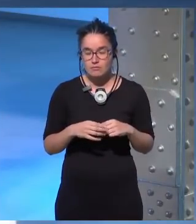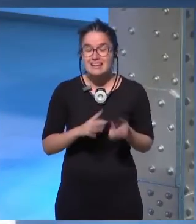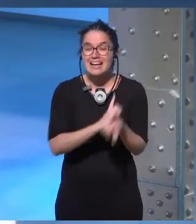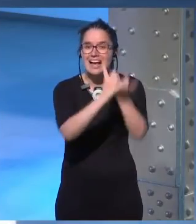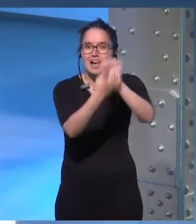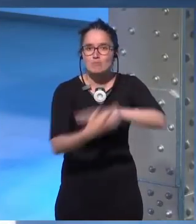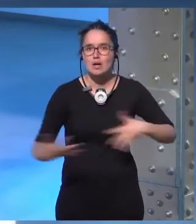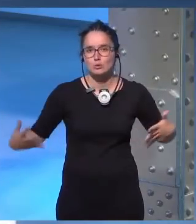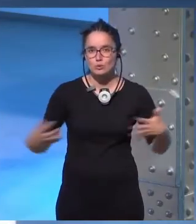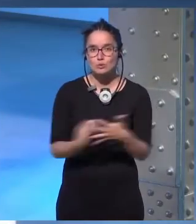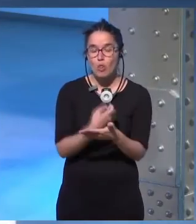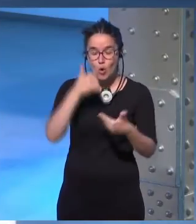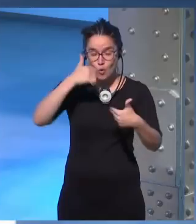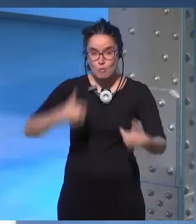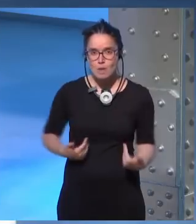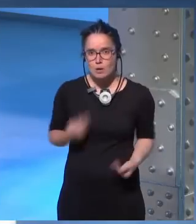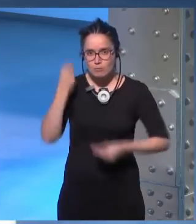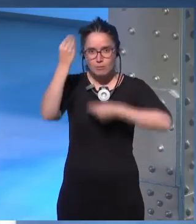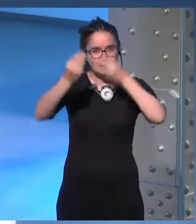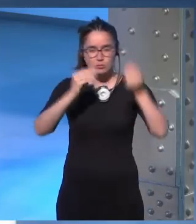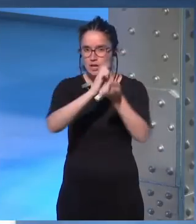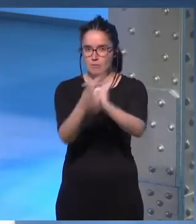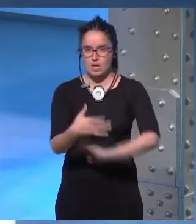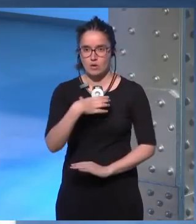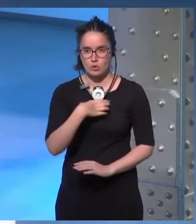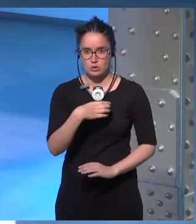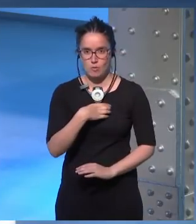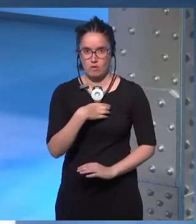cambiar todo aquello humano que nos parece que no se puede cambiar